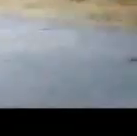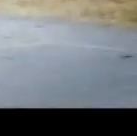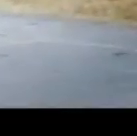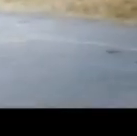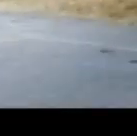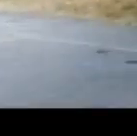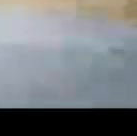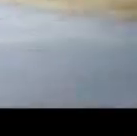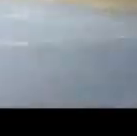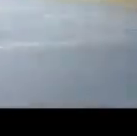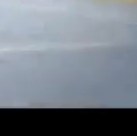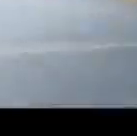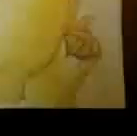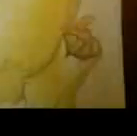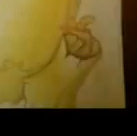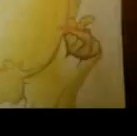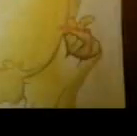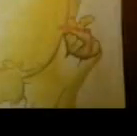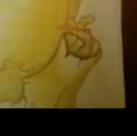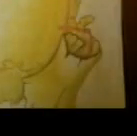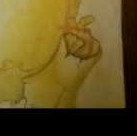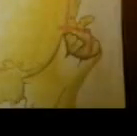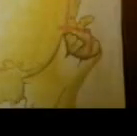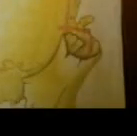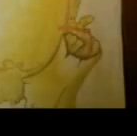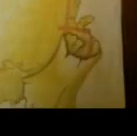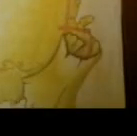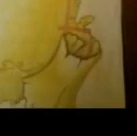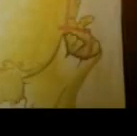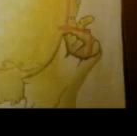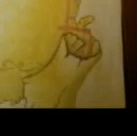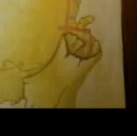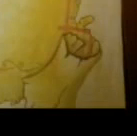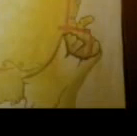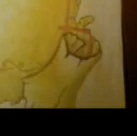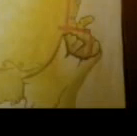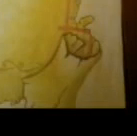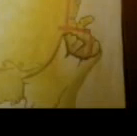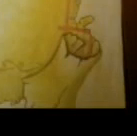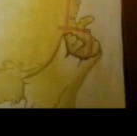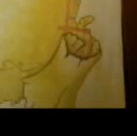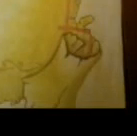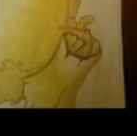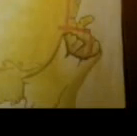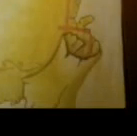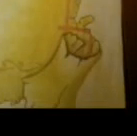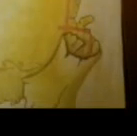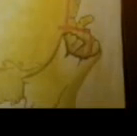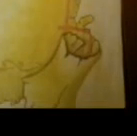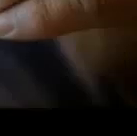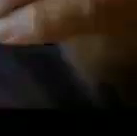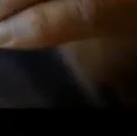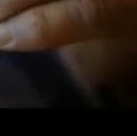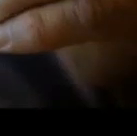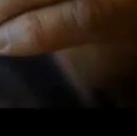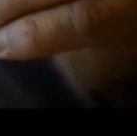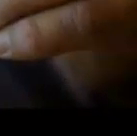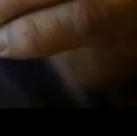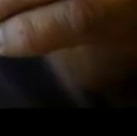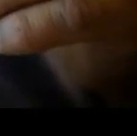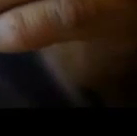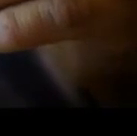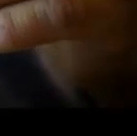este momento También soy un jugador Activo Y pues la verdad Ya jugar seriamente Ya fue El primer